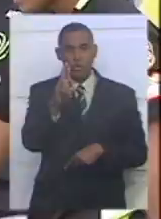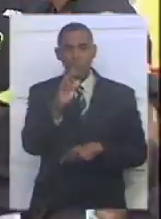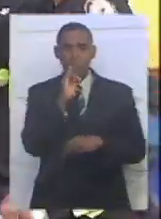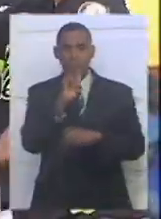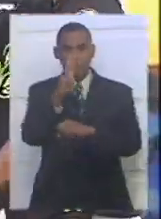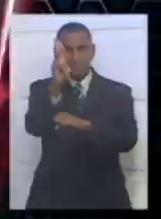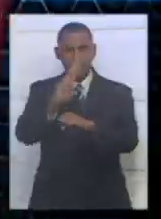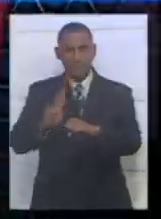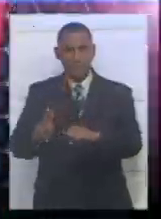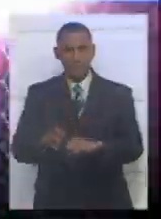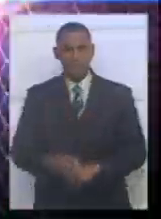Noticiero Meridiano.